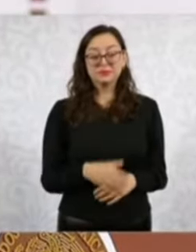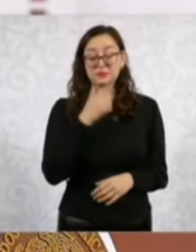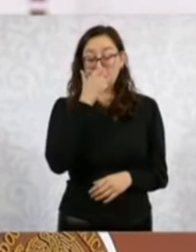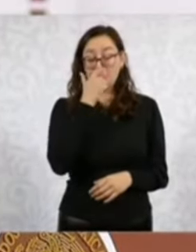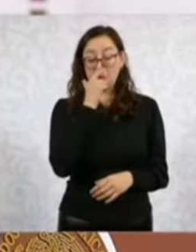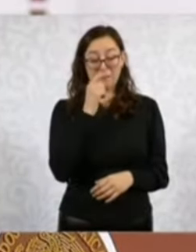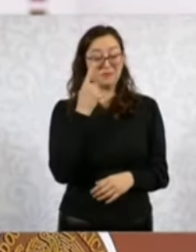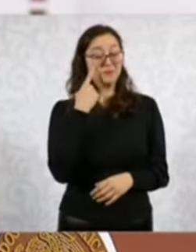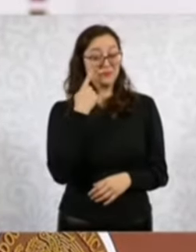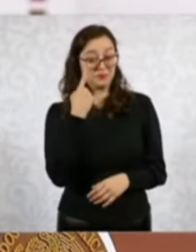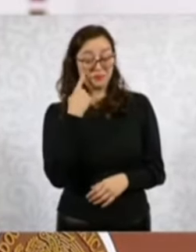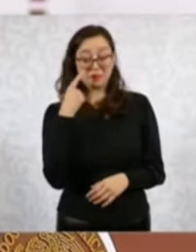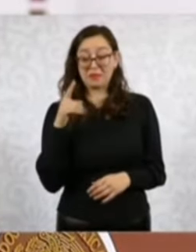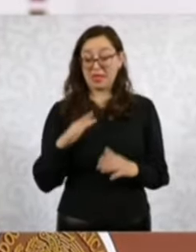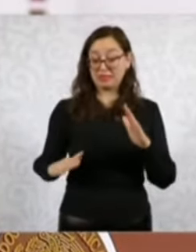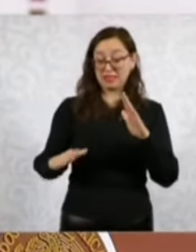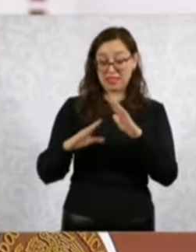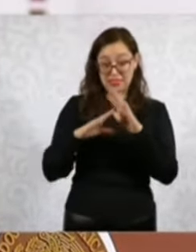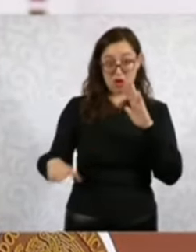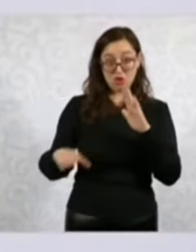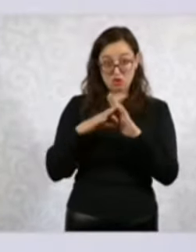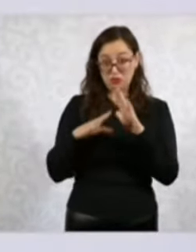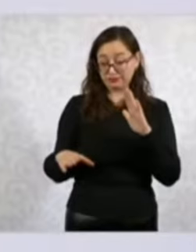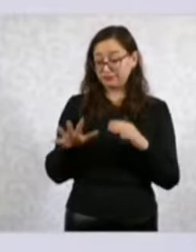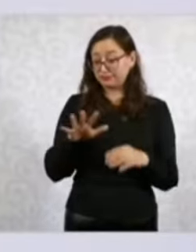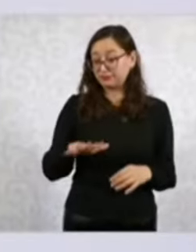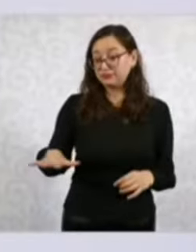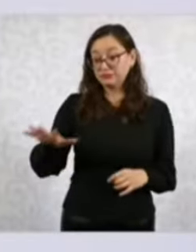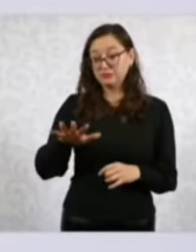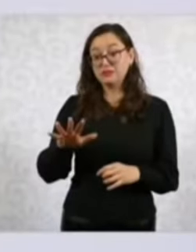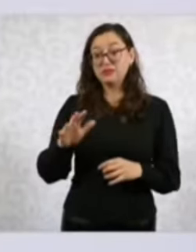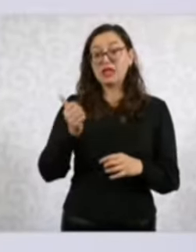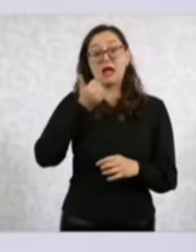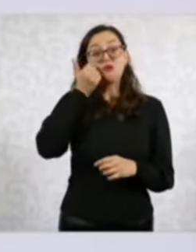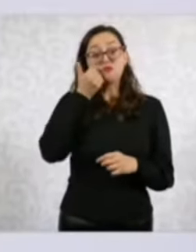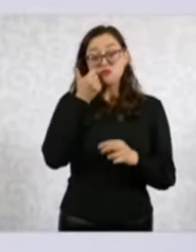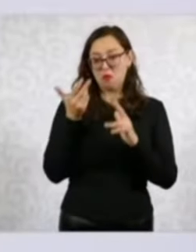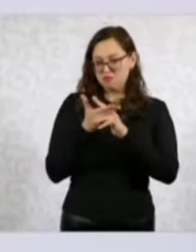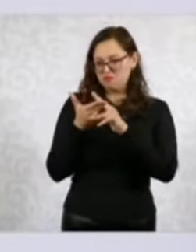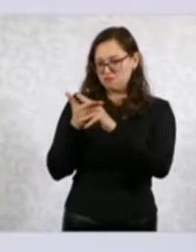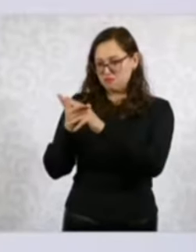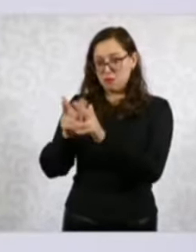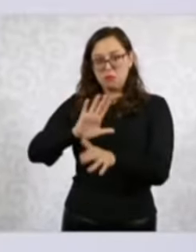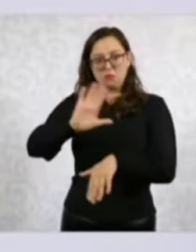heridos, fuimos los presos políticos del 68.